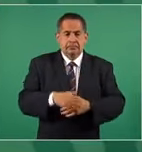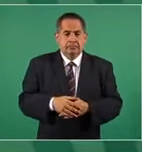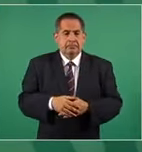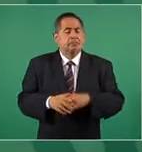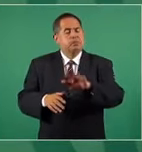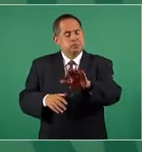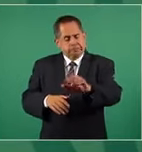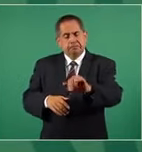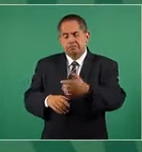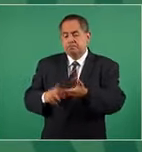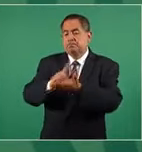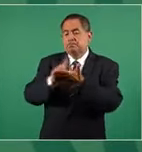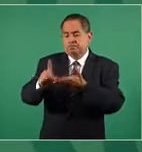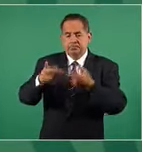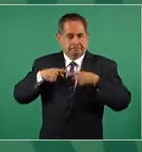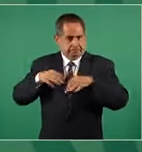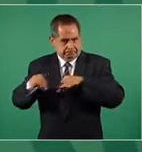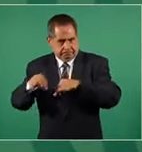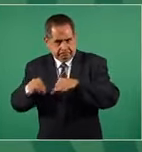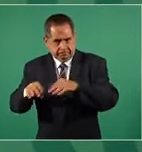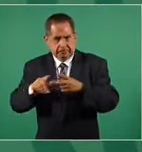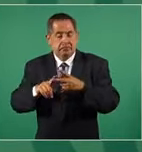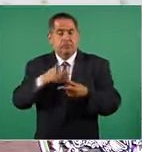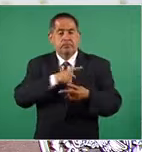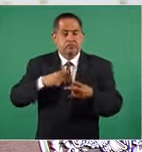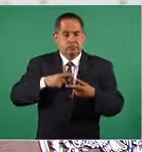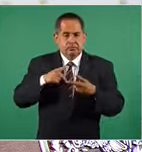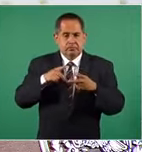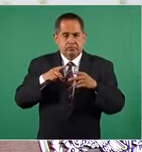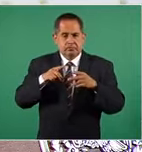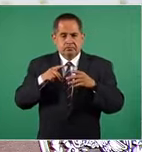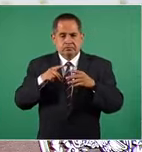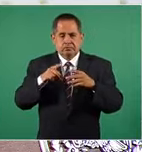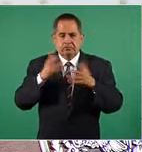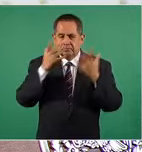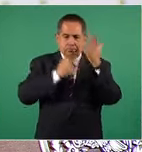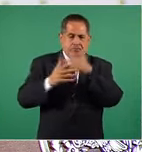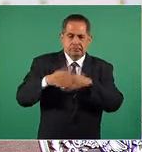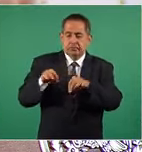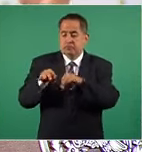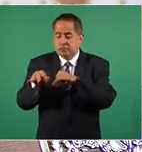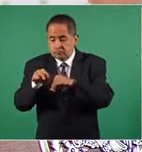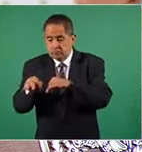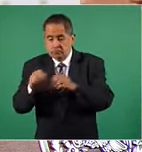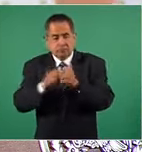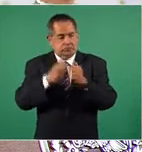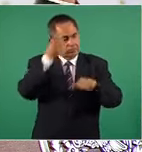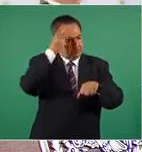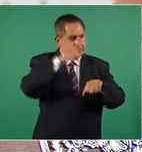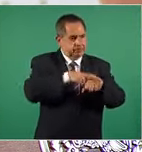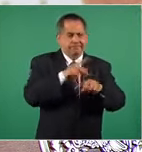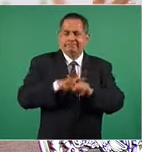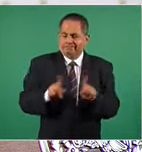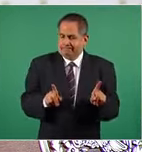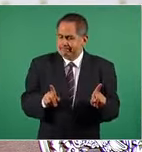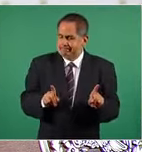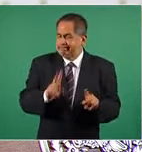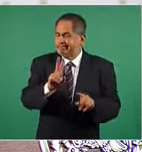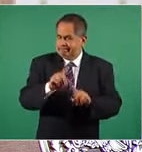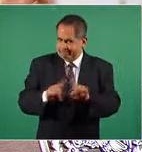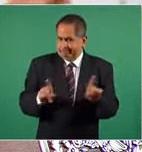trabajadores y no confundir a trabajadores con los directivos de antes,